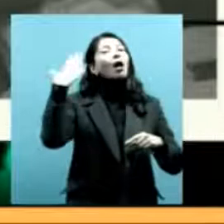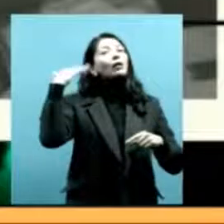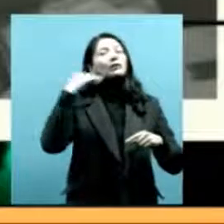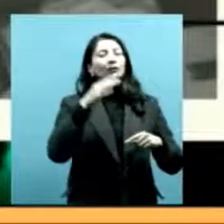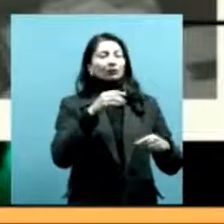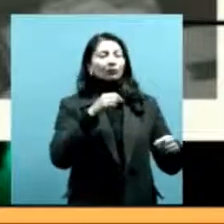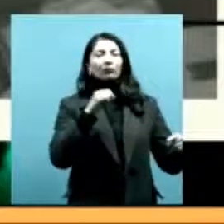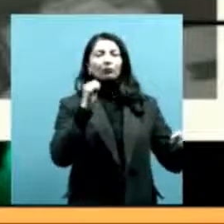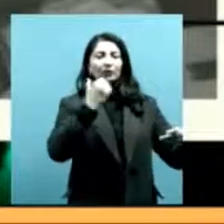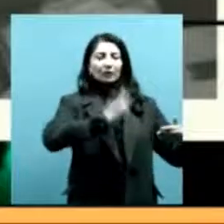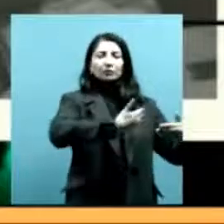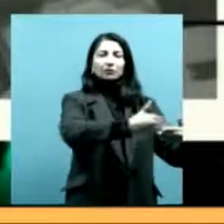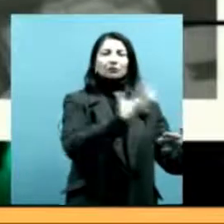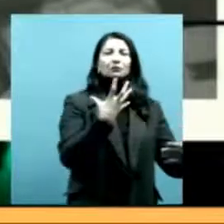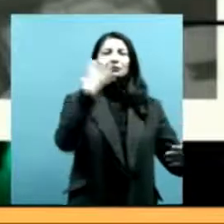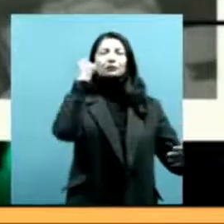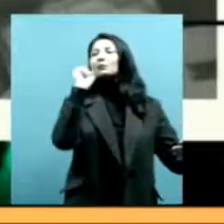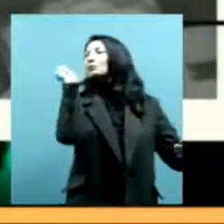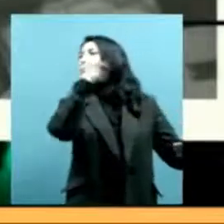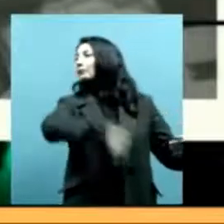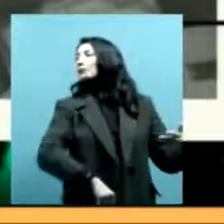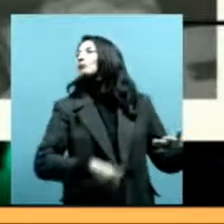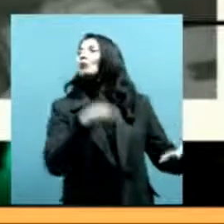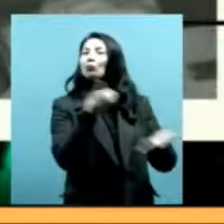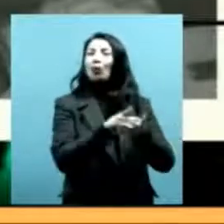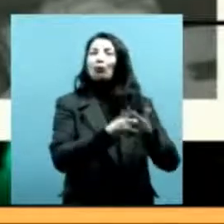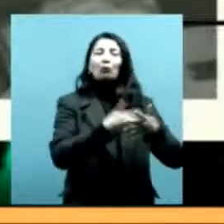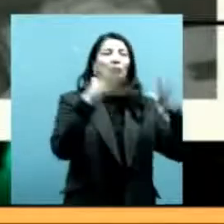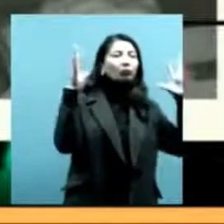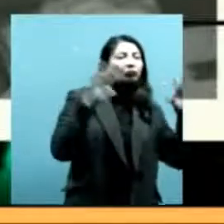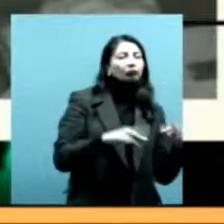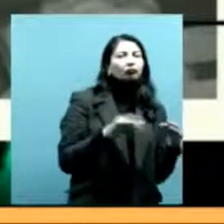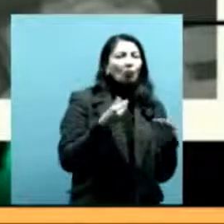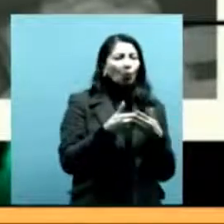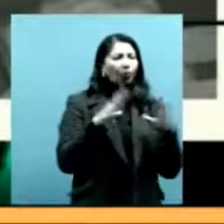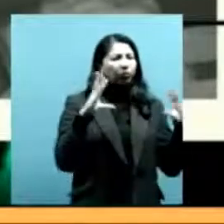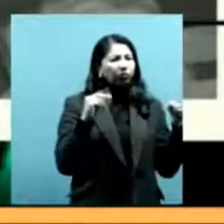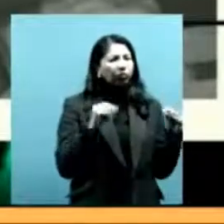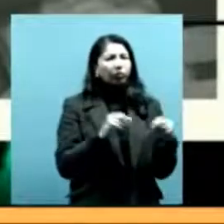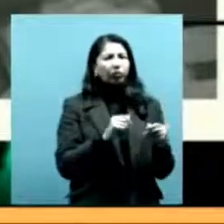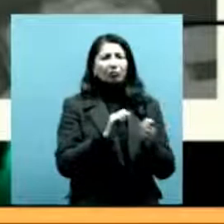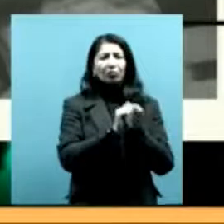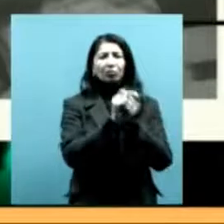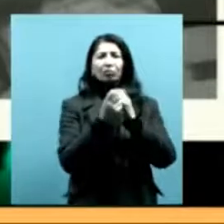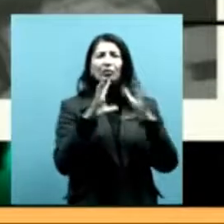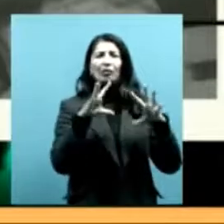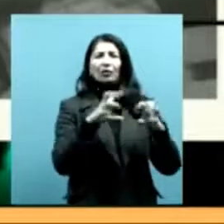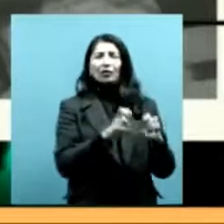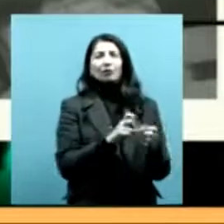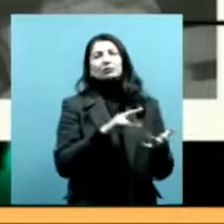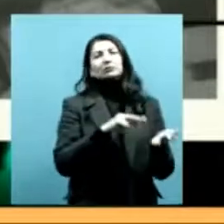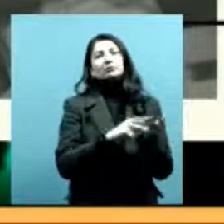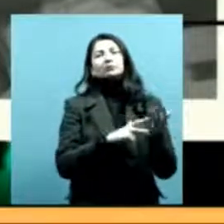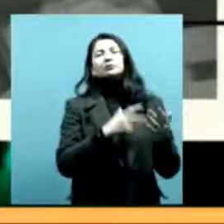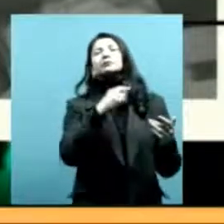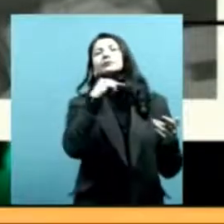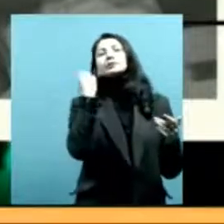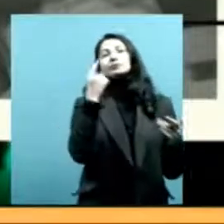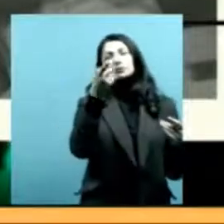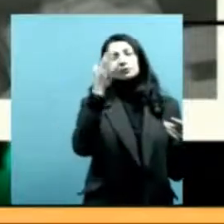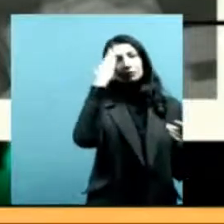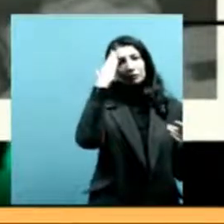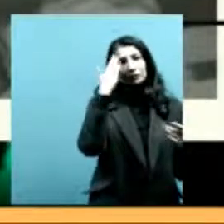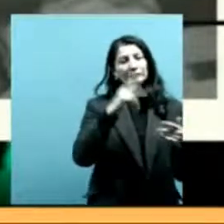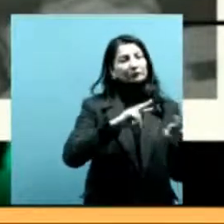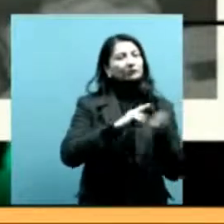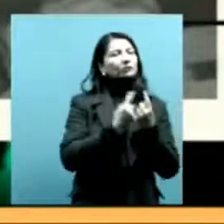papeles y archivos que se inundan, que se mojan, que se echan a perder, que se pierden. Y esos archivos pequeños, locales, son finalmente